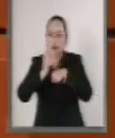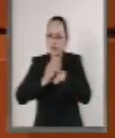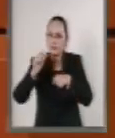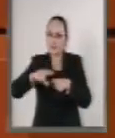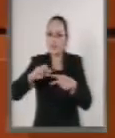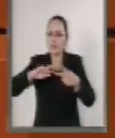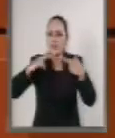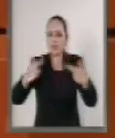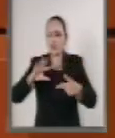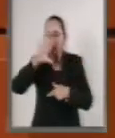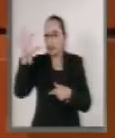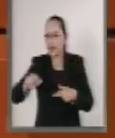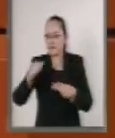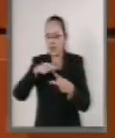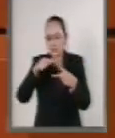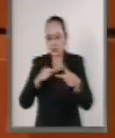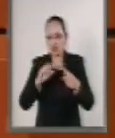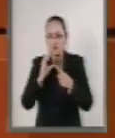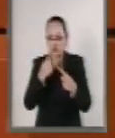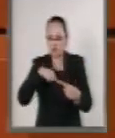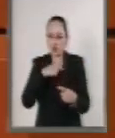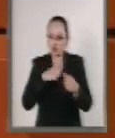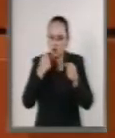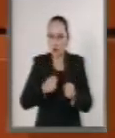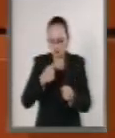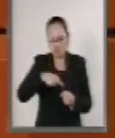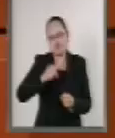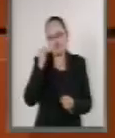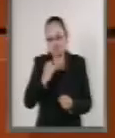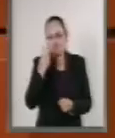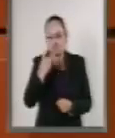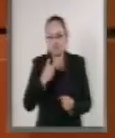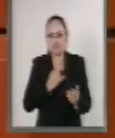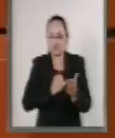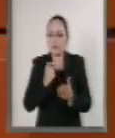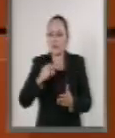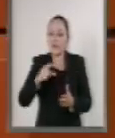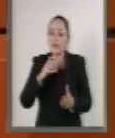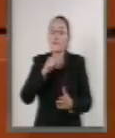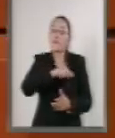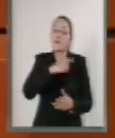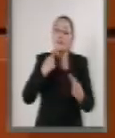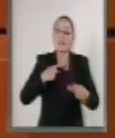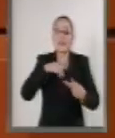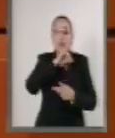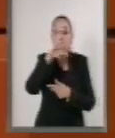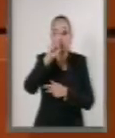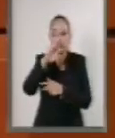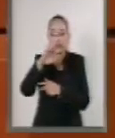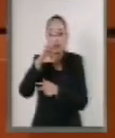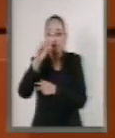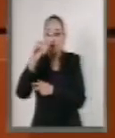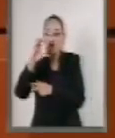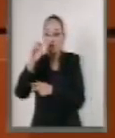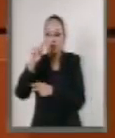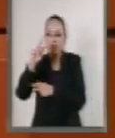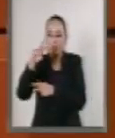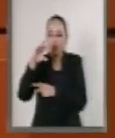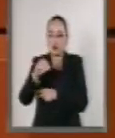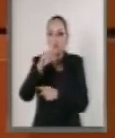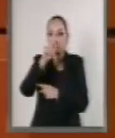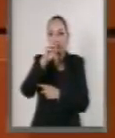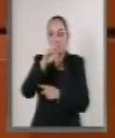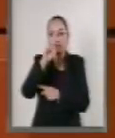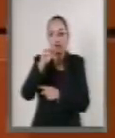Relaciones Exteriores África, que así será. Consideramos que el ciudadano José Octavio Tripp Villanueva cuenta con la experiencia,